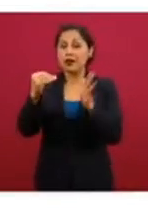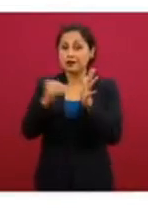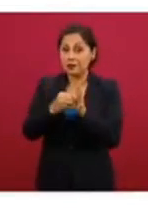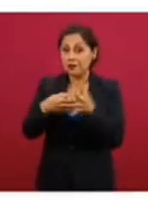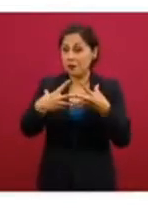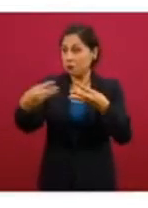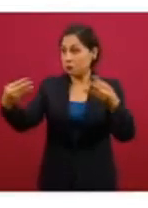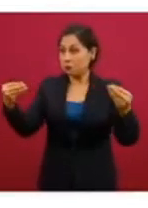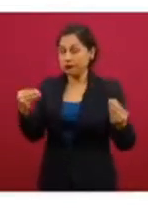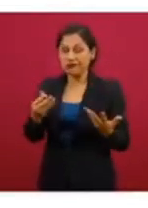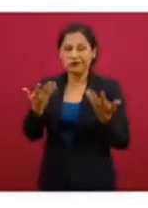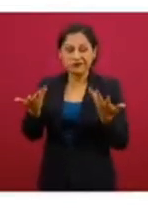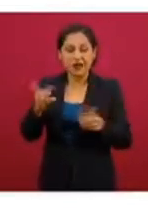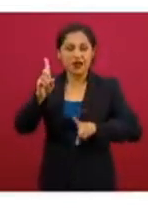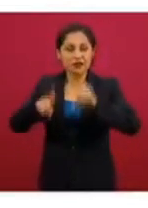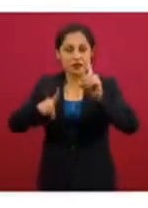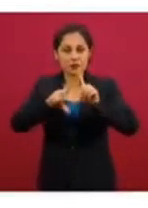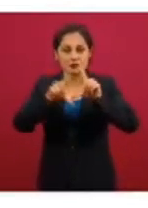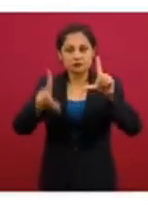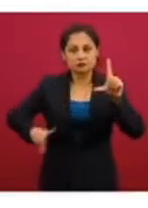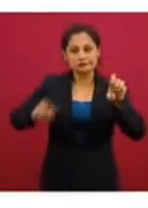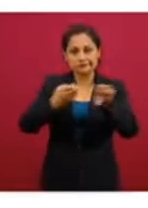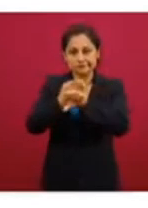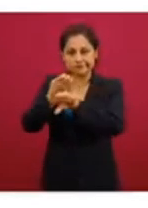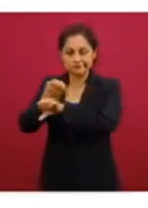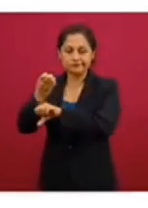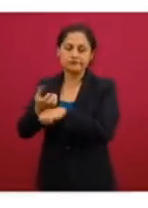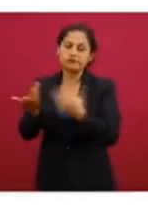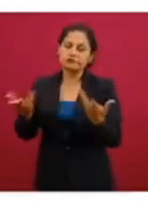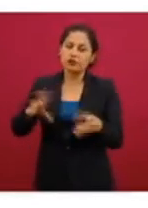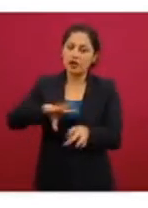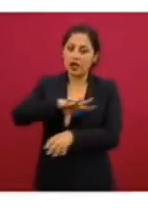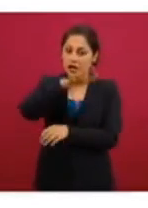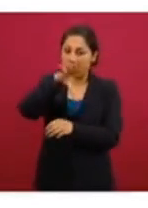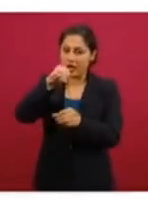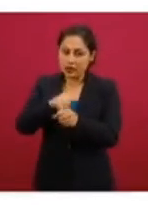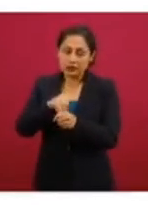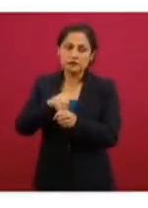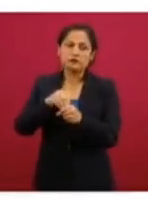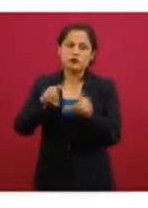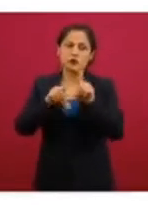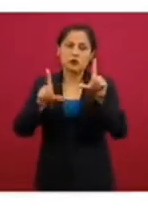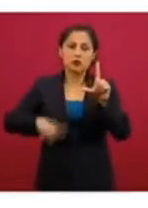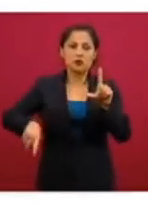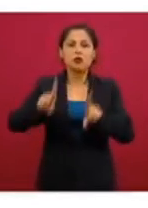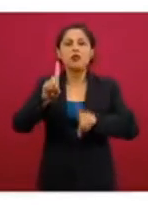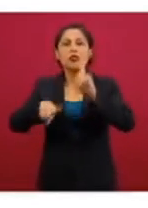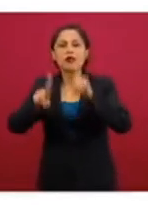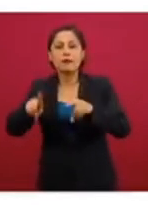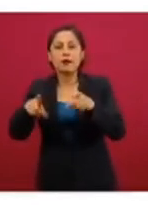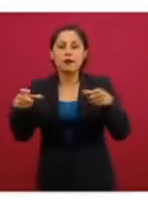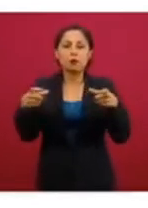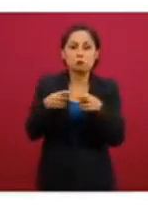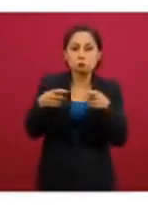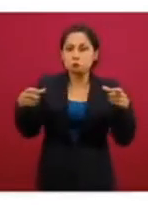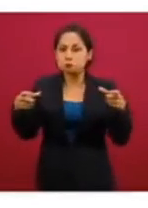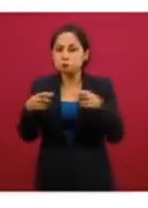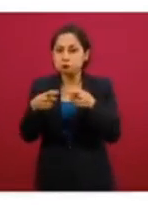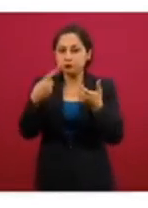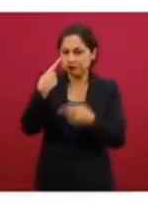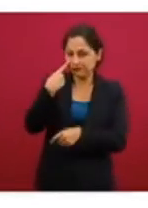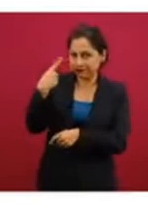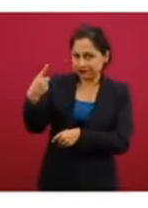regiones del país tenemos una propagación extendida, aunque esta propagación sea en parches. Entonces, tenemos